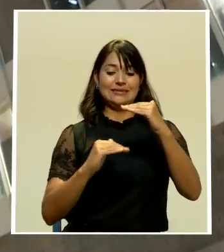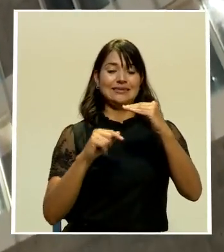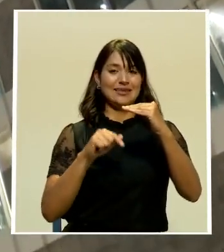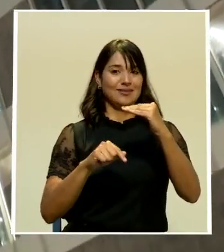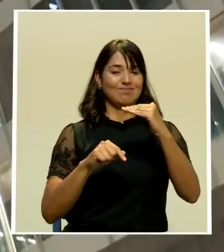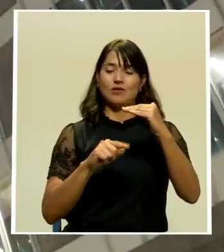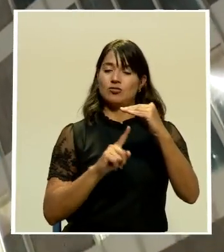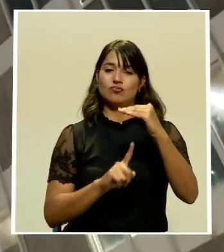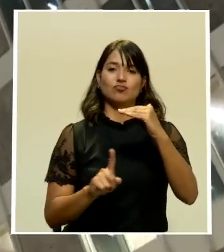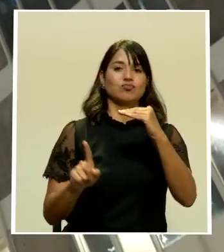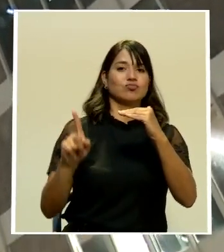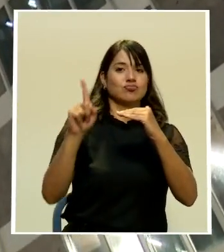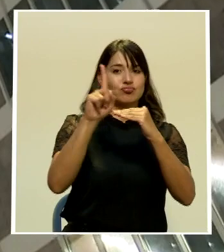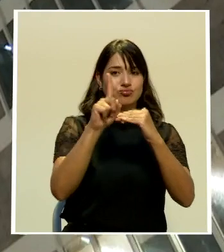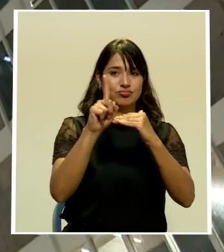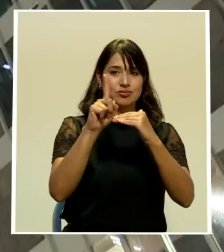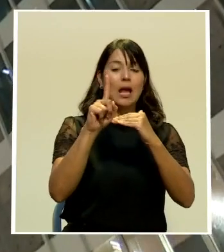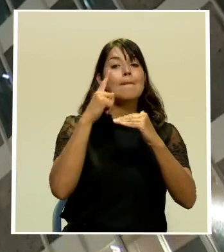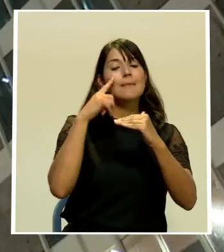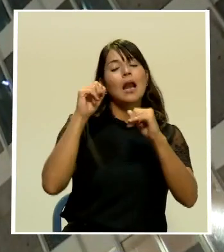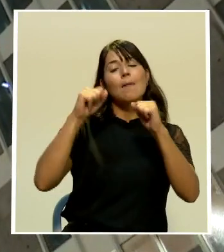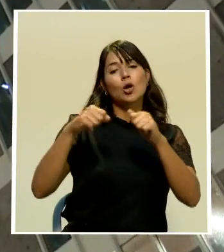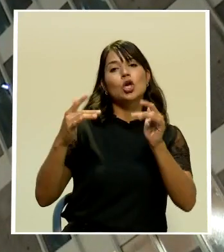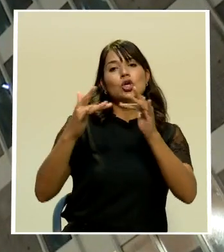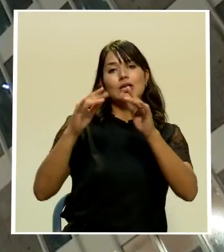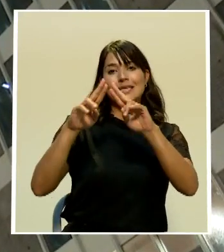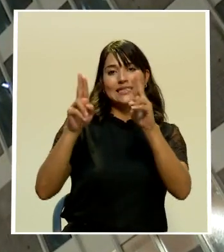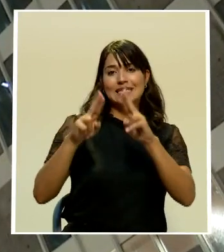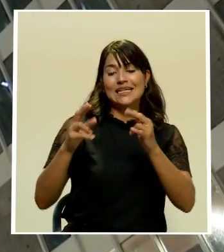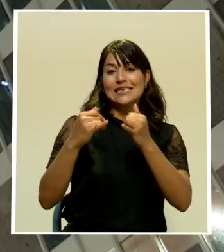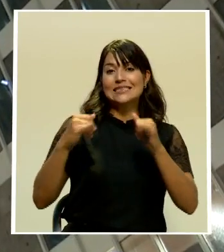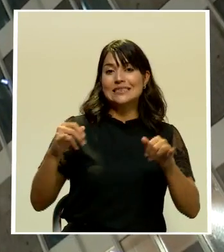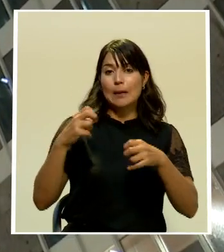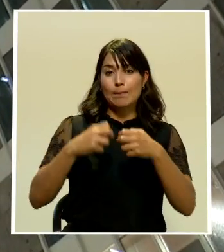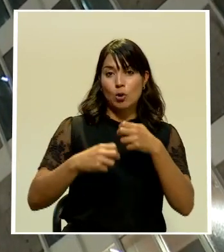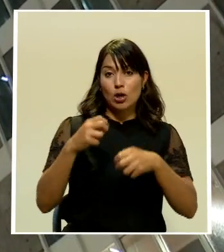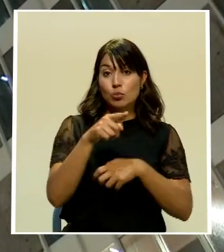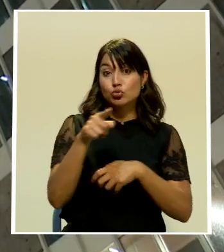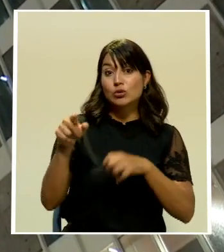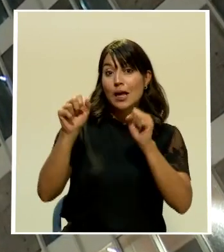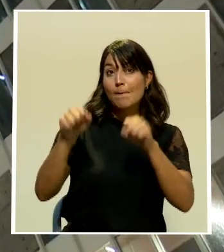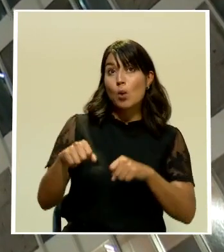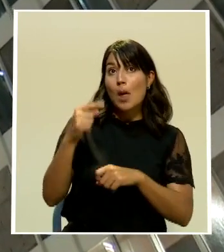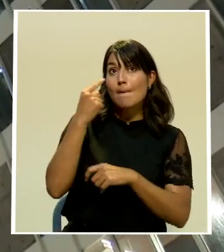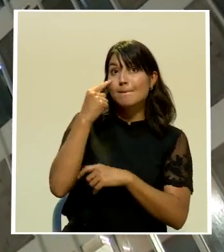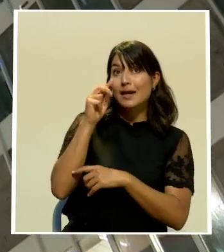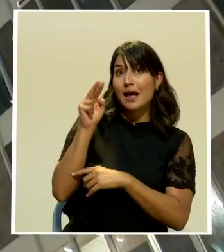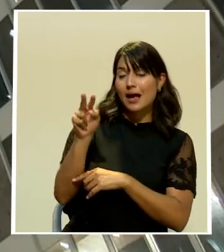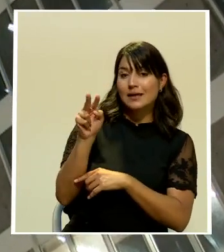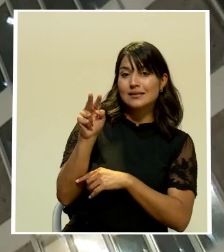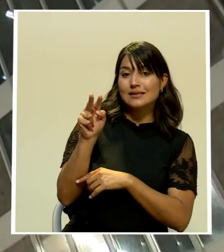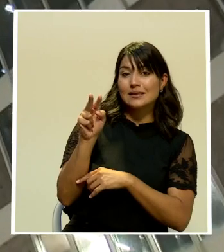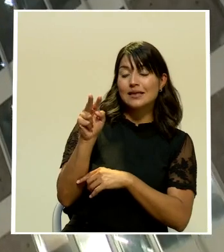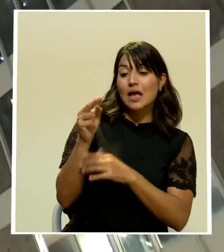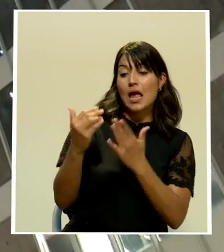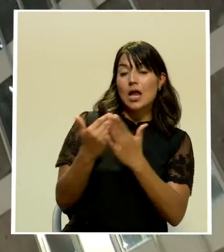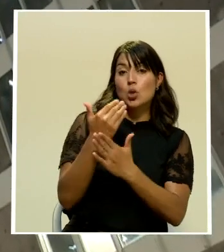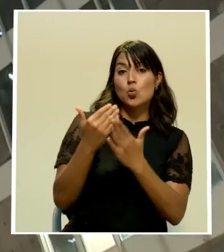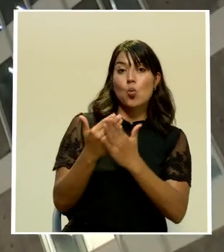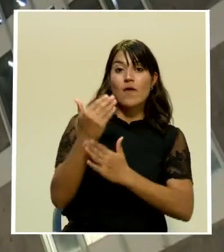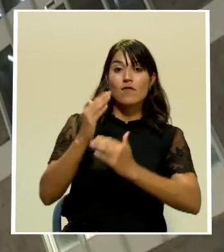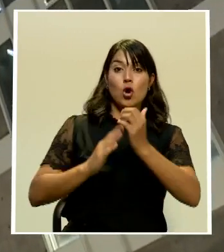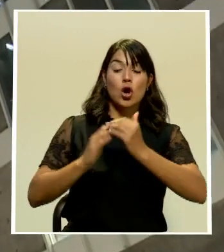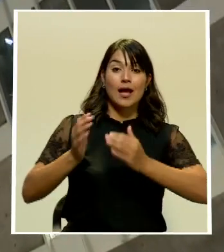y poder hacer la transmisión sin ningún inconveniente ahí ustedes pueden observar las imágenes del nuevo edificio